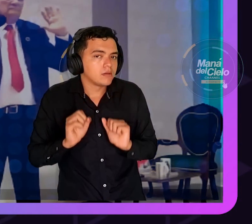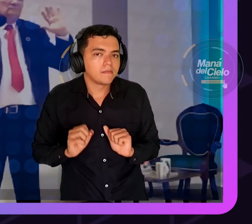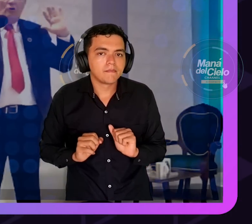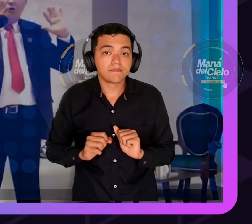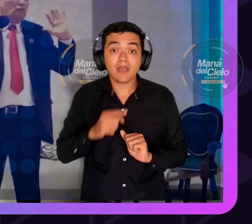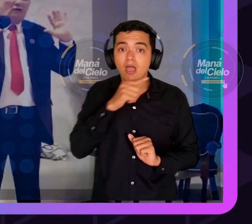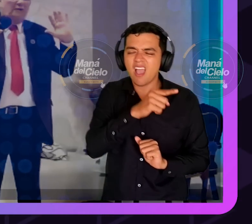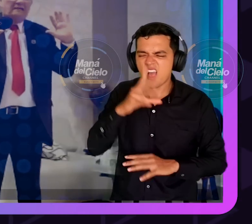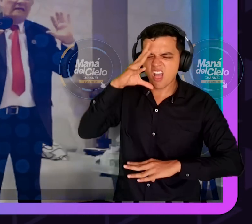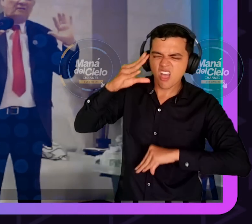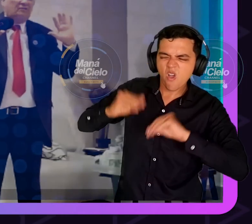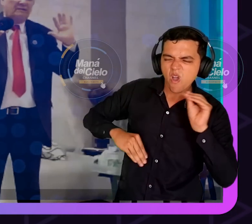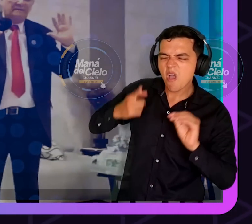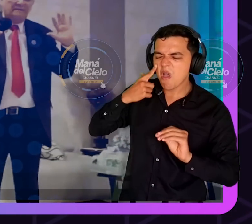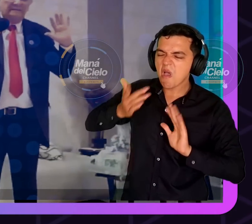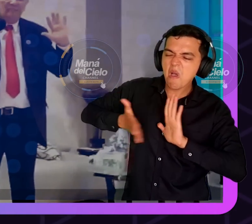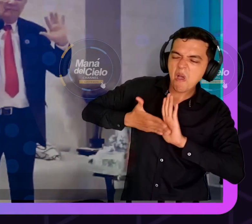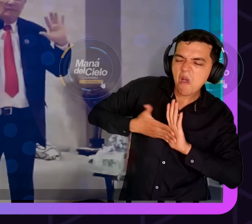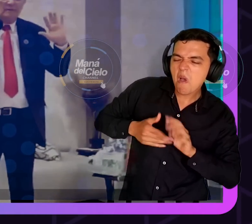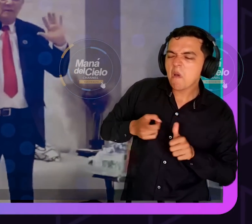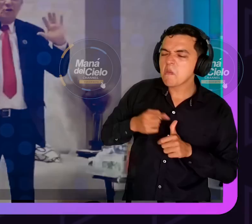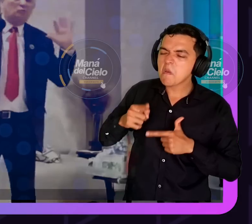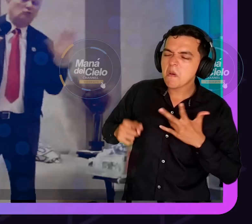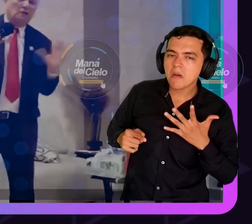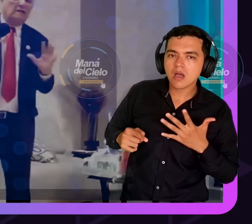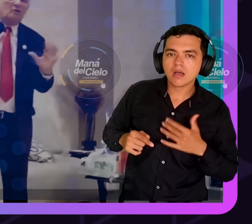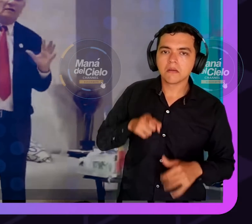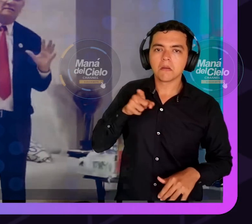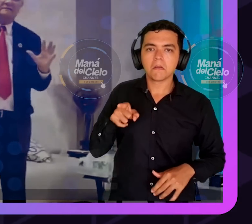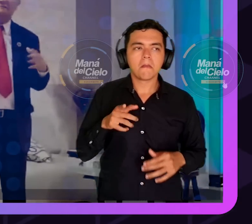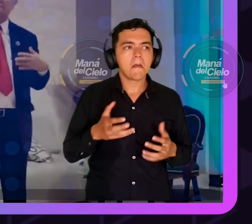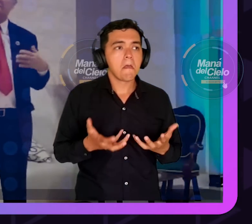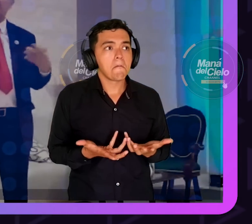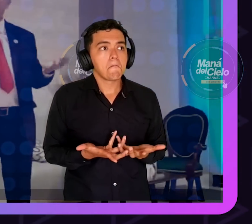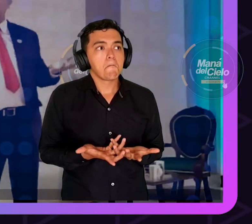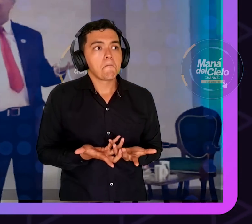El otro no tiene fe, te da razones. Y como tú no tienes ningunas,